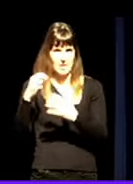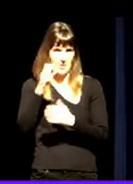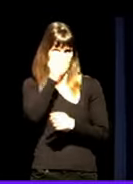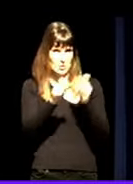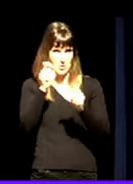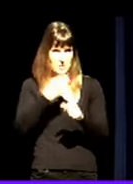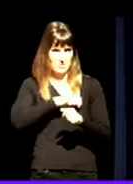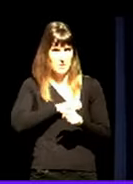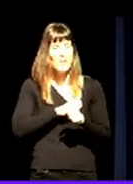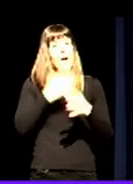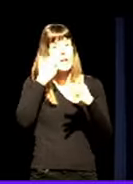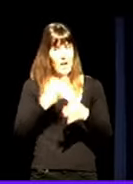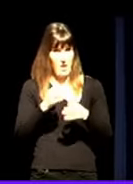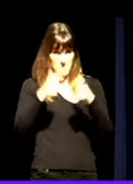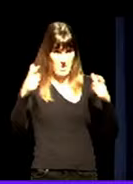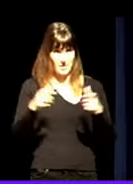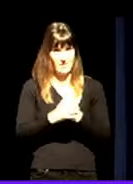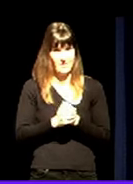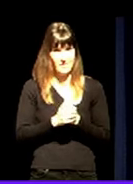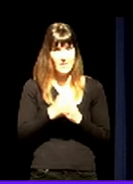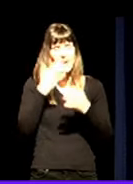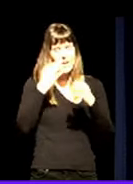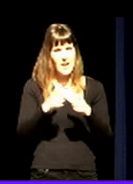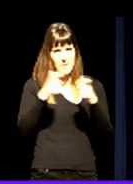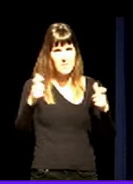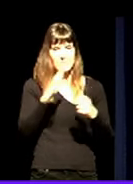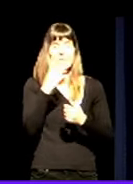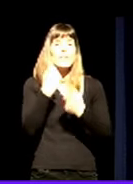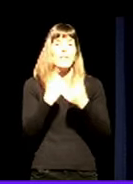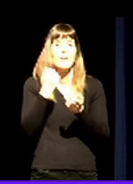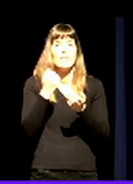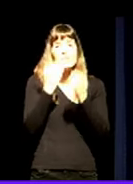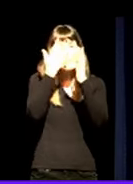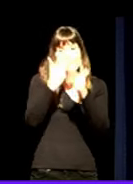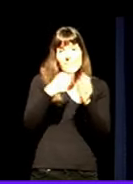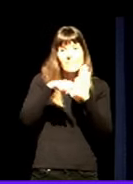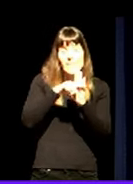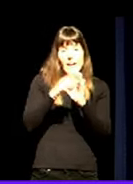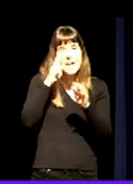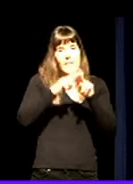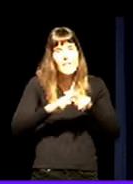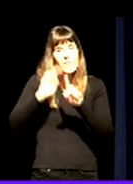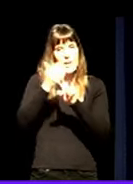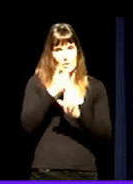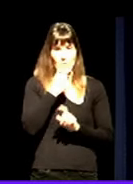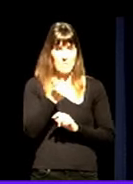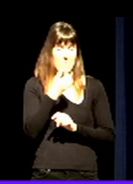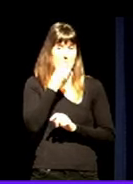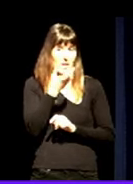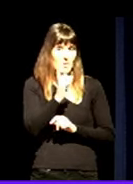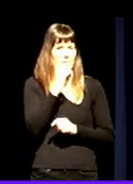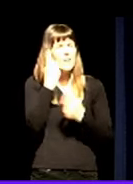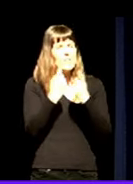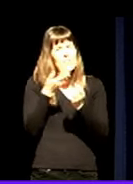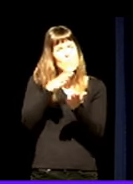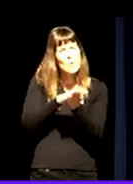Los datos reales son mucho más, son mucho más altos. Hay mucho infrarregistro, mucho subdiagnóstico. Porque no es fácil siempre establecer la causa